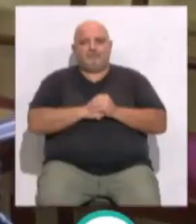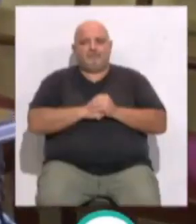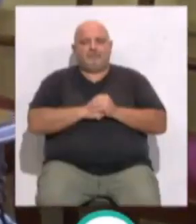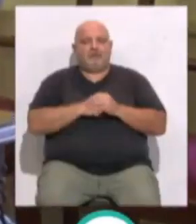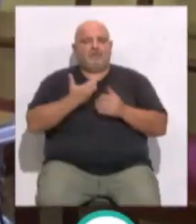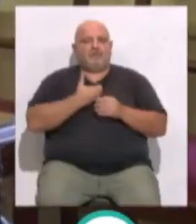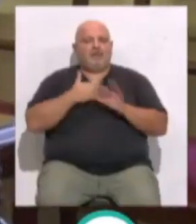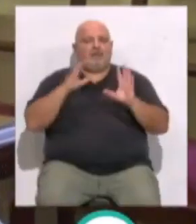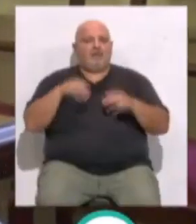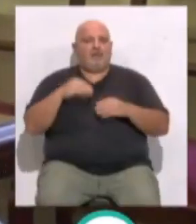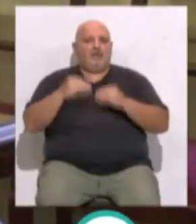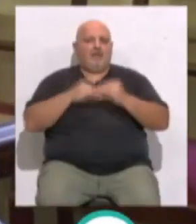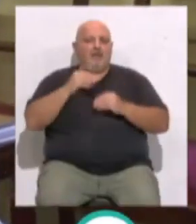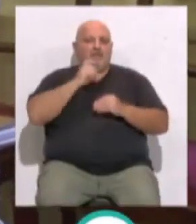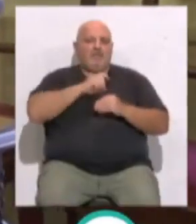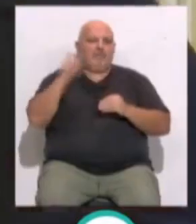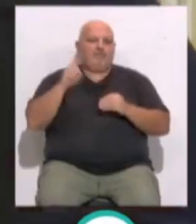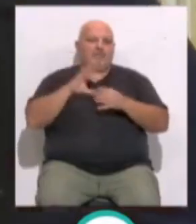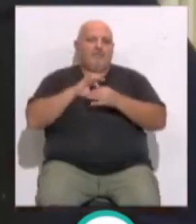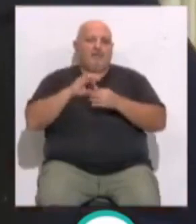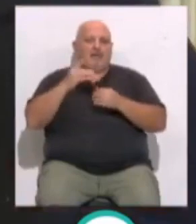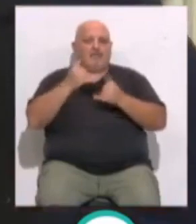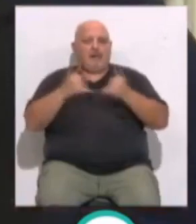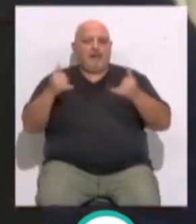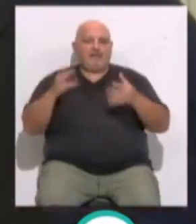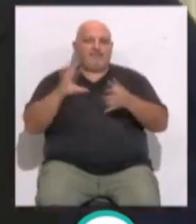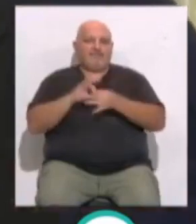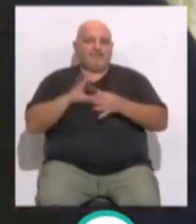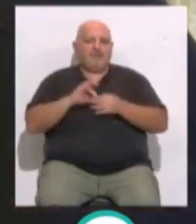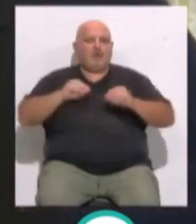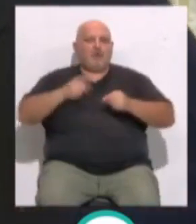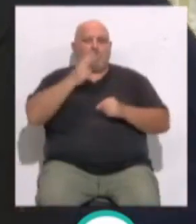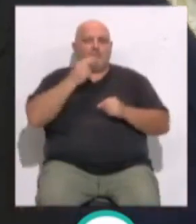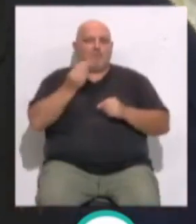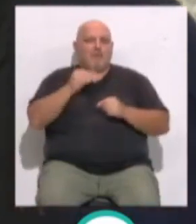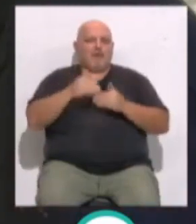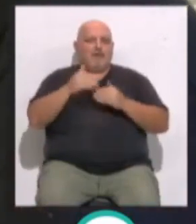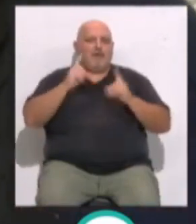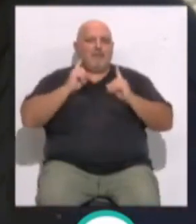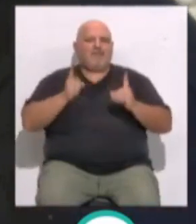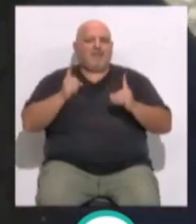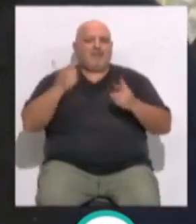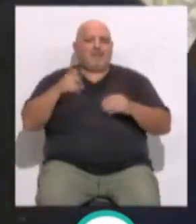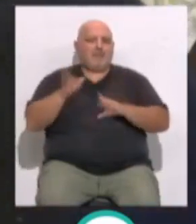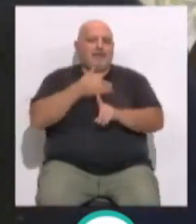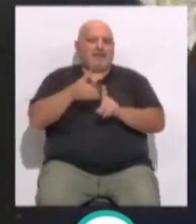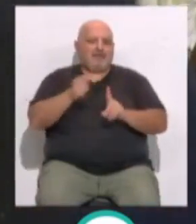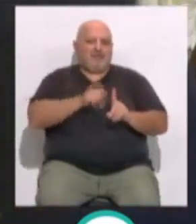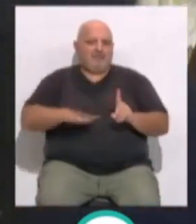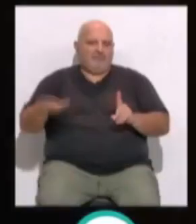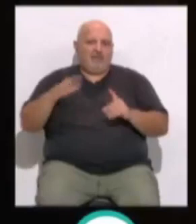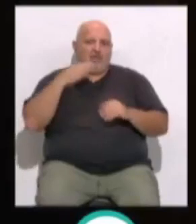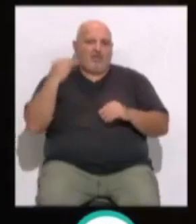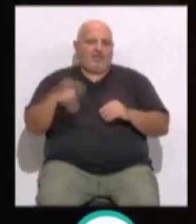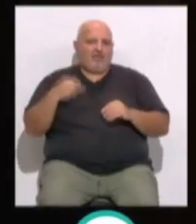El Ayuntamiento de Cádiz y la Fundación Márgenes y Vínculos renuevan su compromiso para la prevención integral del maltrato a la infancia y la